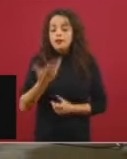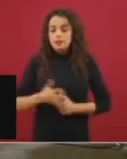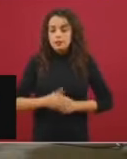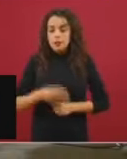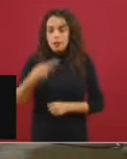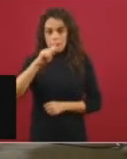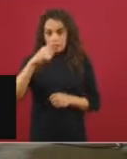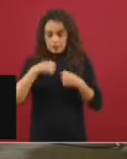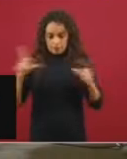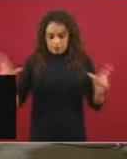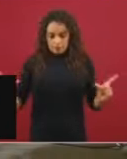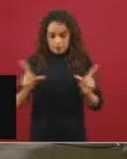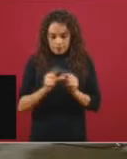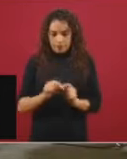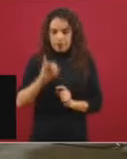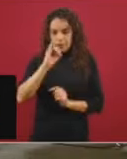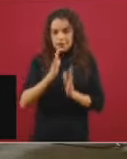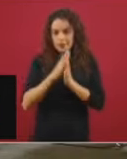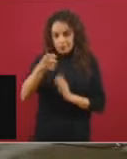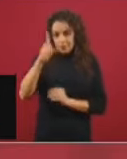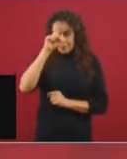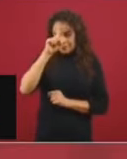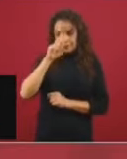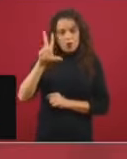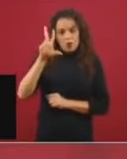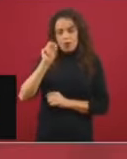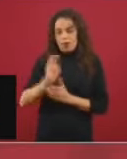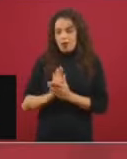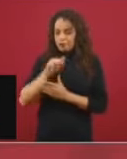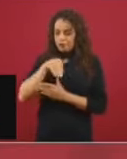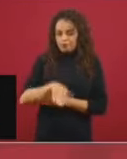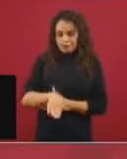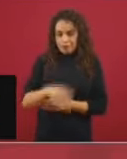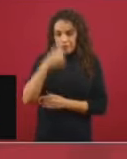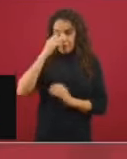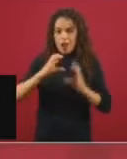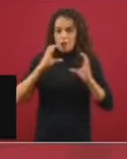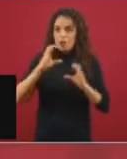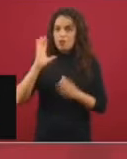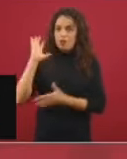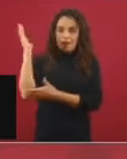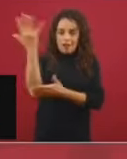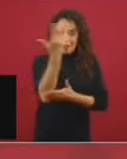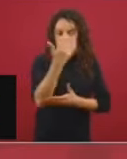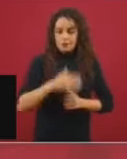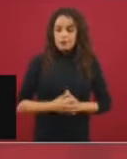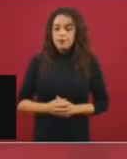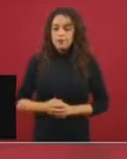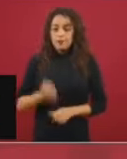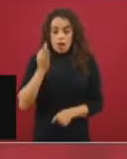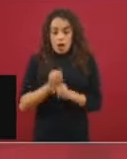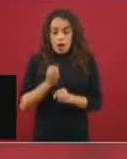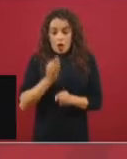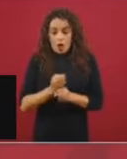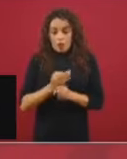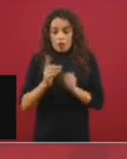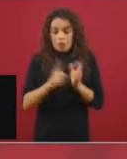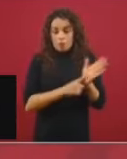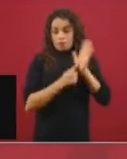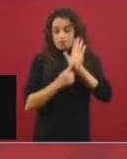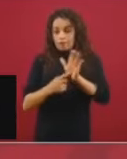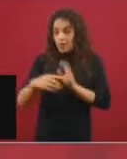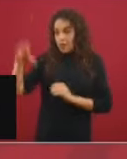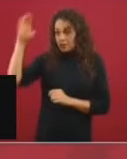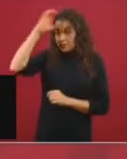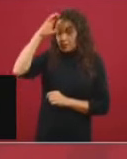recomiendo no imprimir, hay que tratar de conservar el ambiente, la evidencia científica hoy está muy ampliamente disponible,